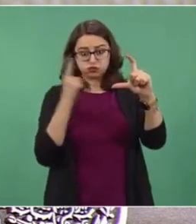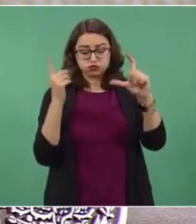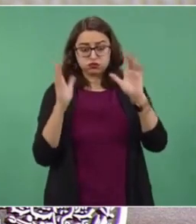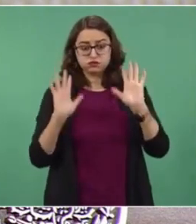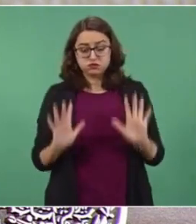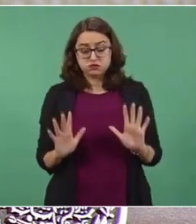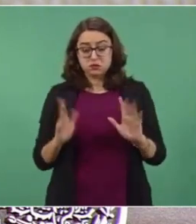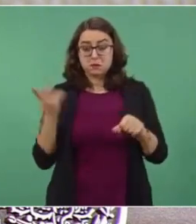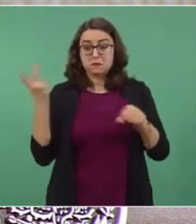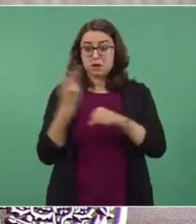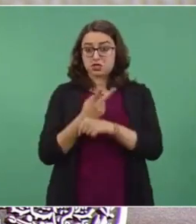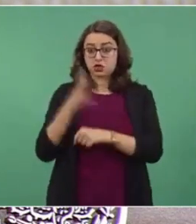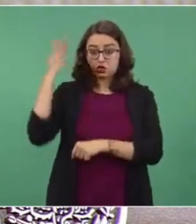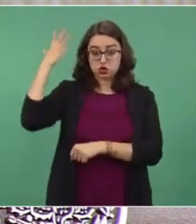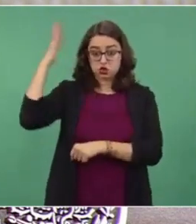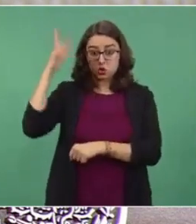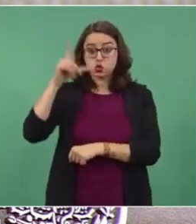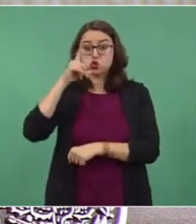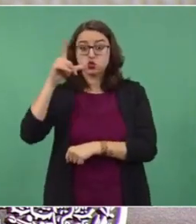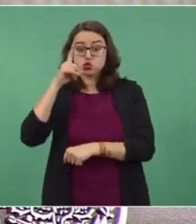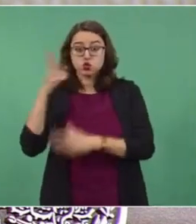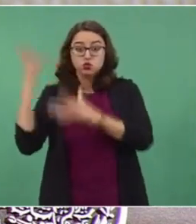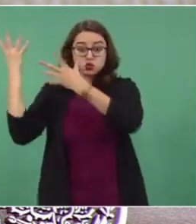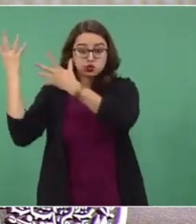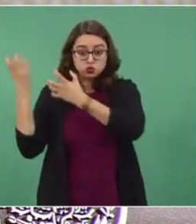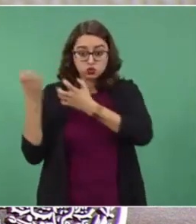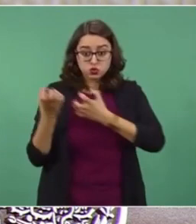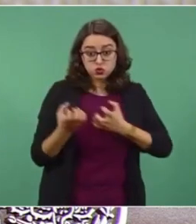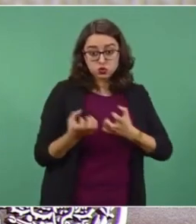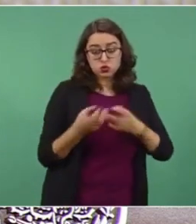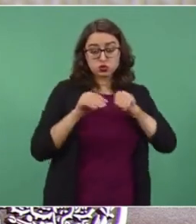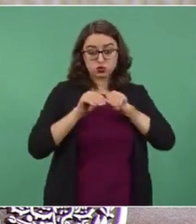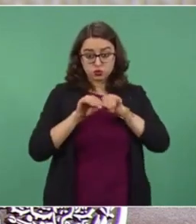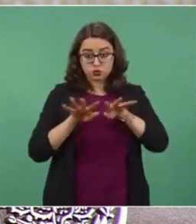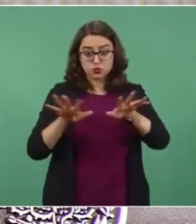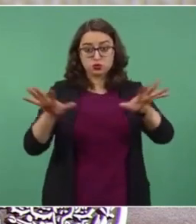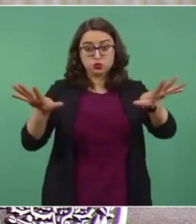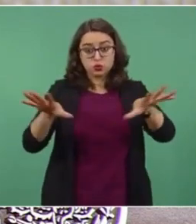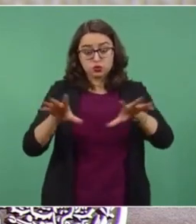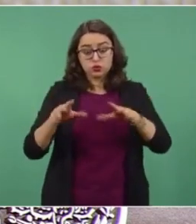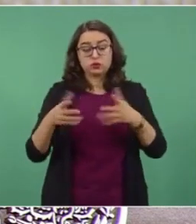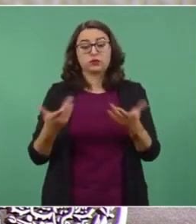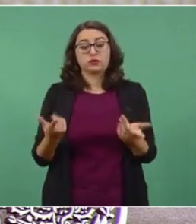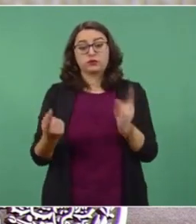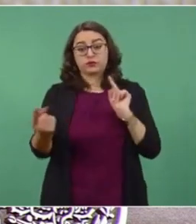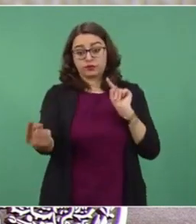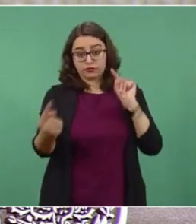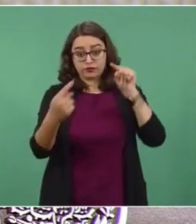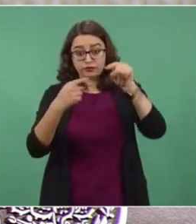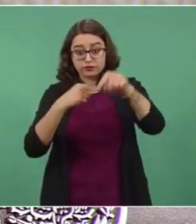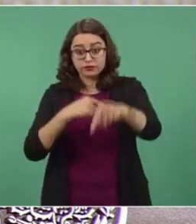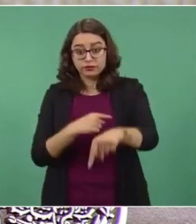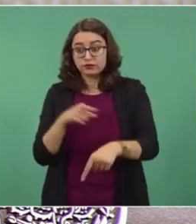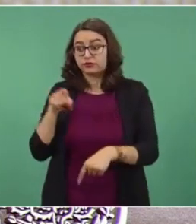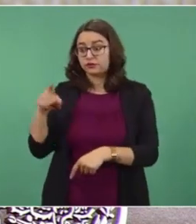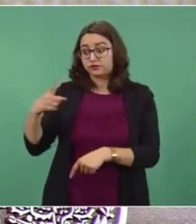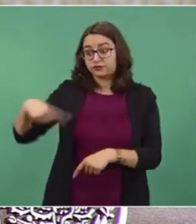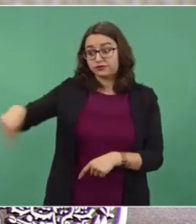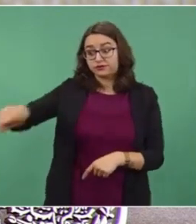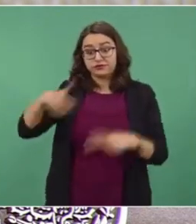entonces se conecta y ahí el ahorro lo va a ver directamente el usuario, no ninguna empresa.